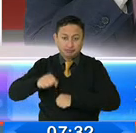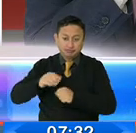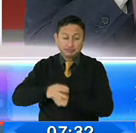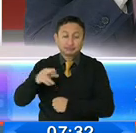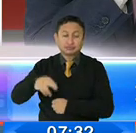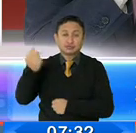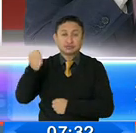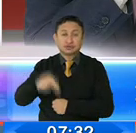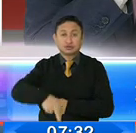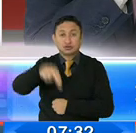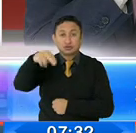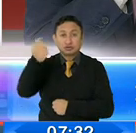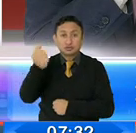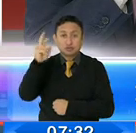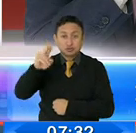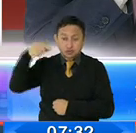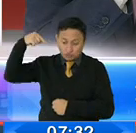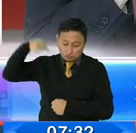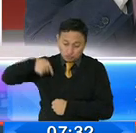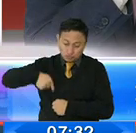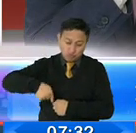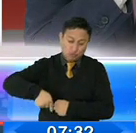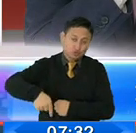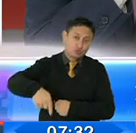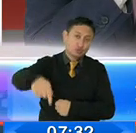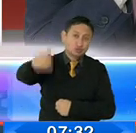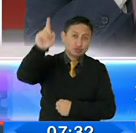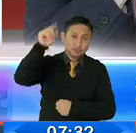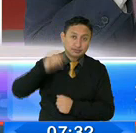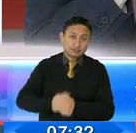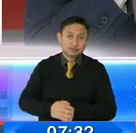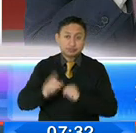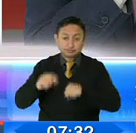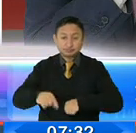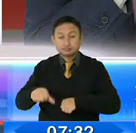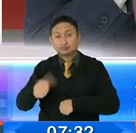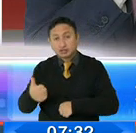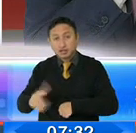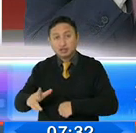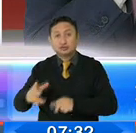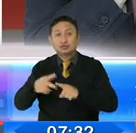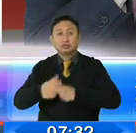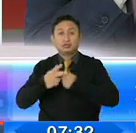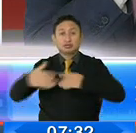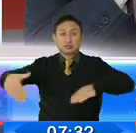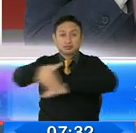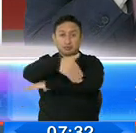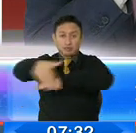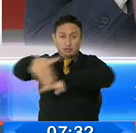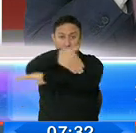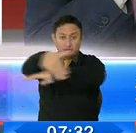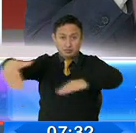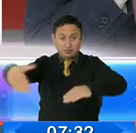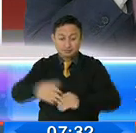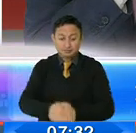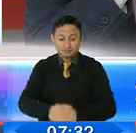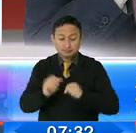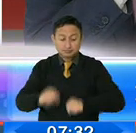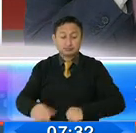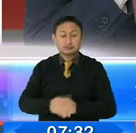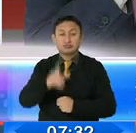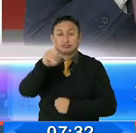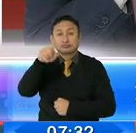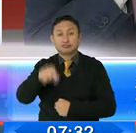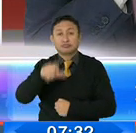prácticamente cruzando toda la ciudad, y empezaremos a trabajar en las transversales. Vale la pena también indicar que ya estamos llegando al